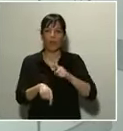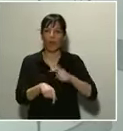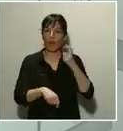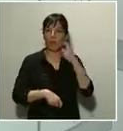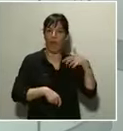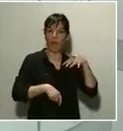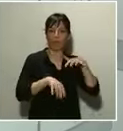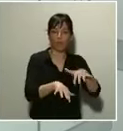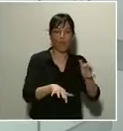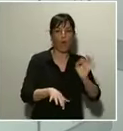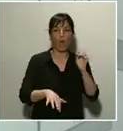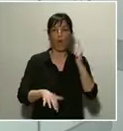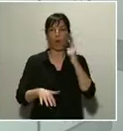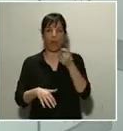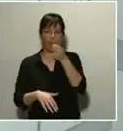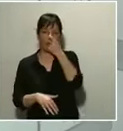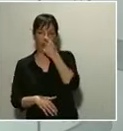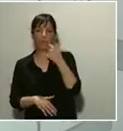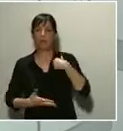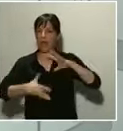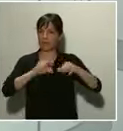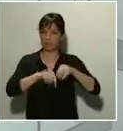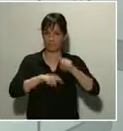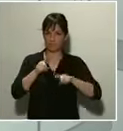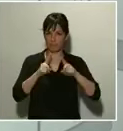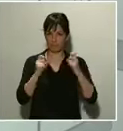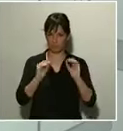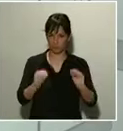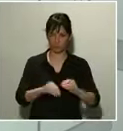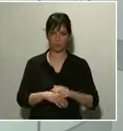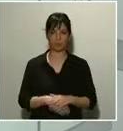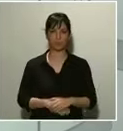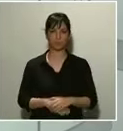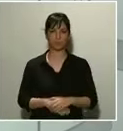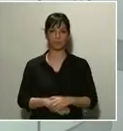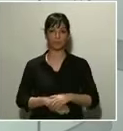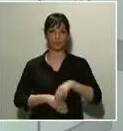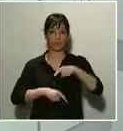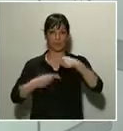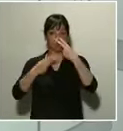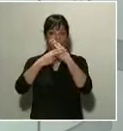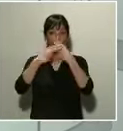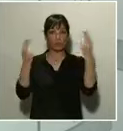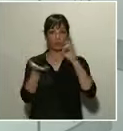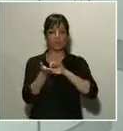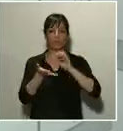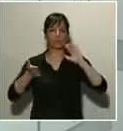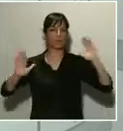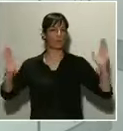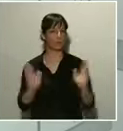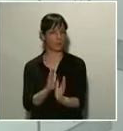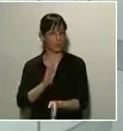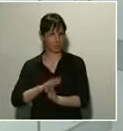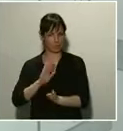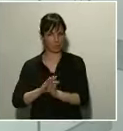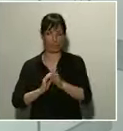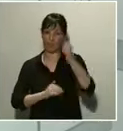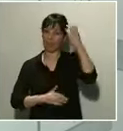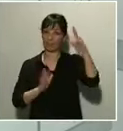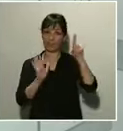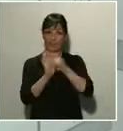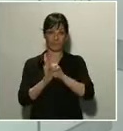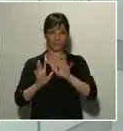servicios de transporte público, que ya se habían reducido al menos en un 50% en el Real Decreto del Estado de Alarma,